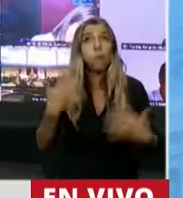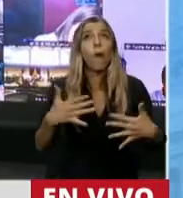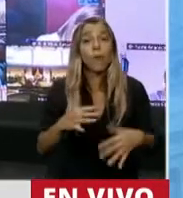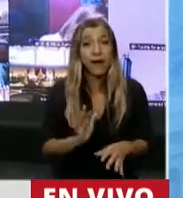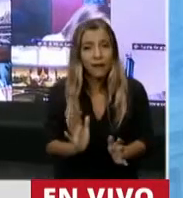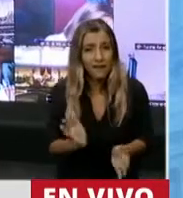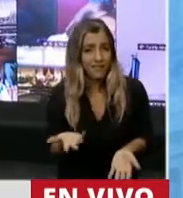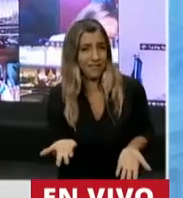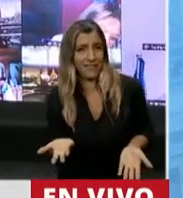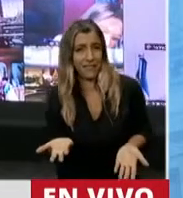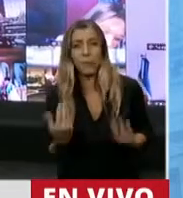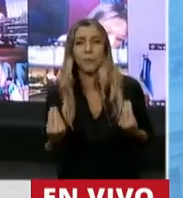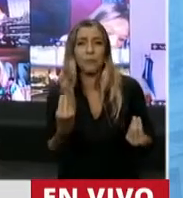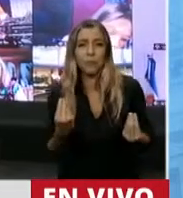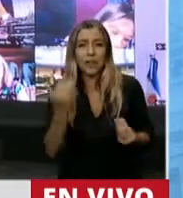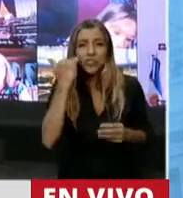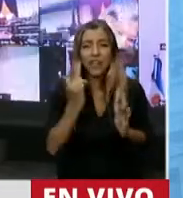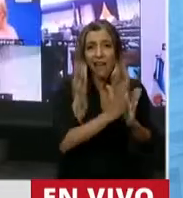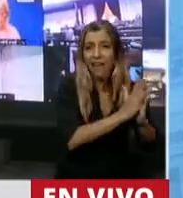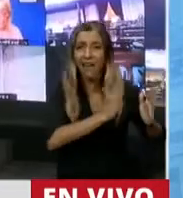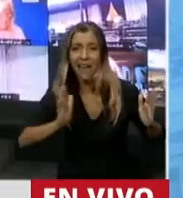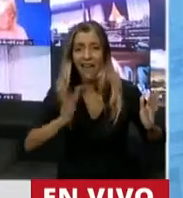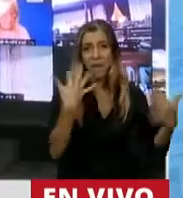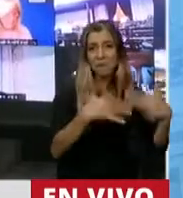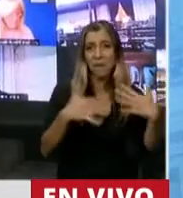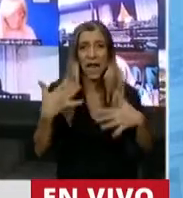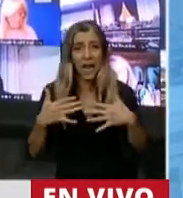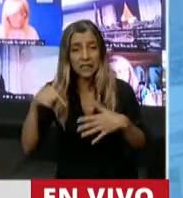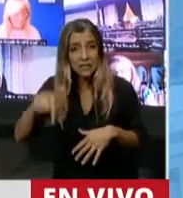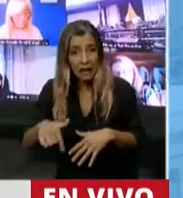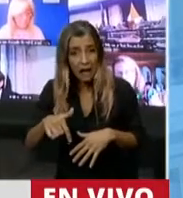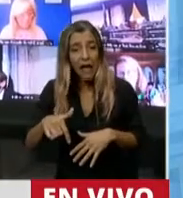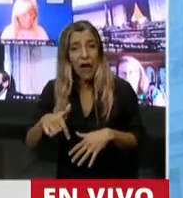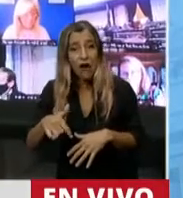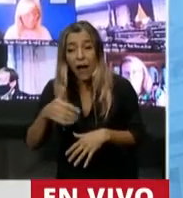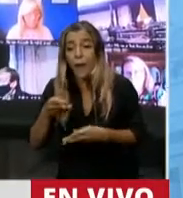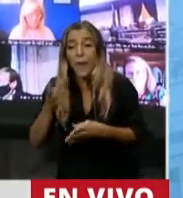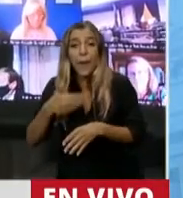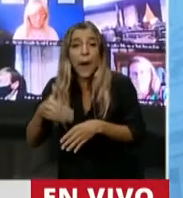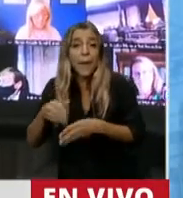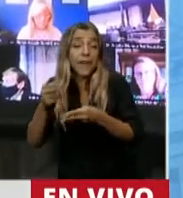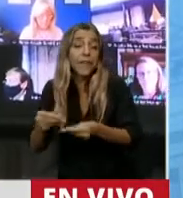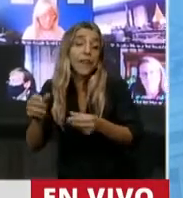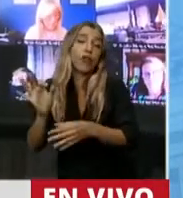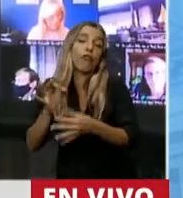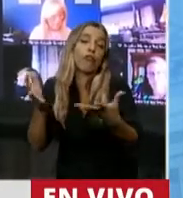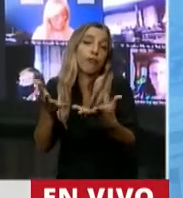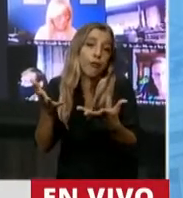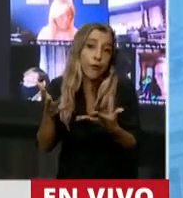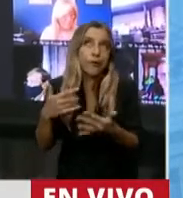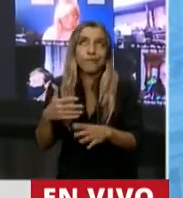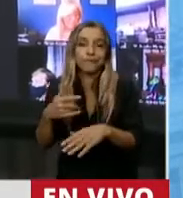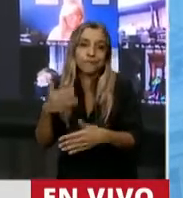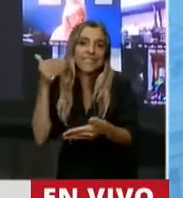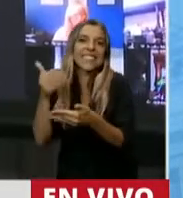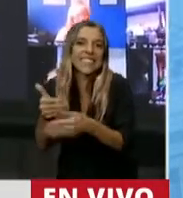emergencia hubiera transcurrido durante toda la pandemia y ahora estamos al final de la pandemia, o por lo menos más cerca de la